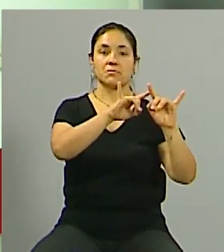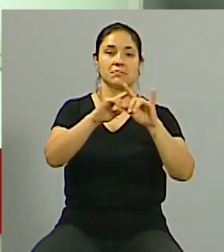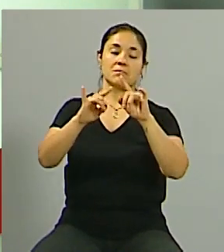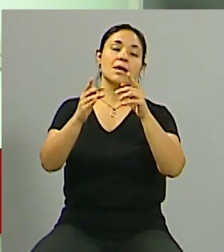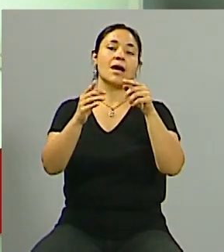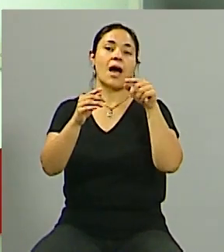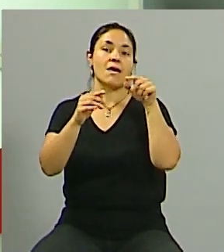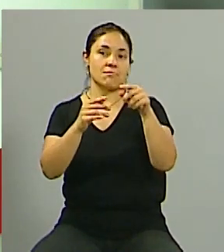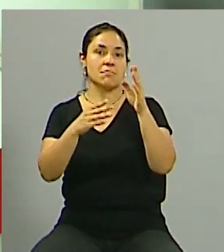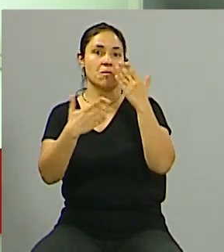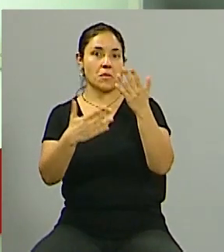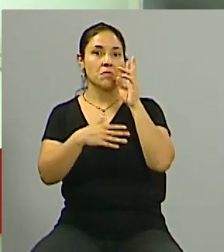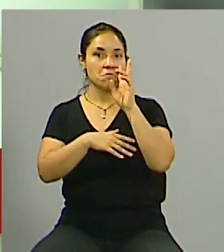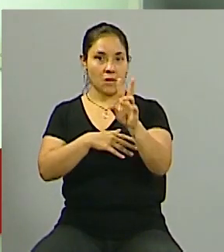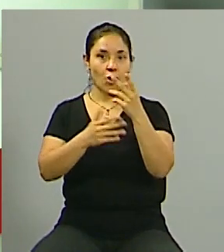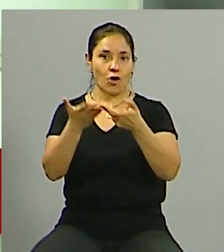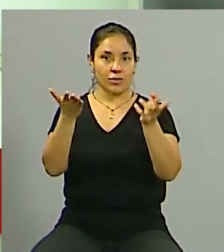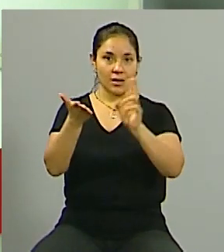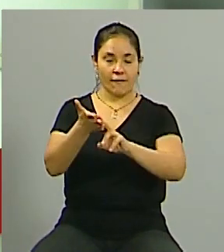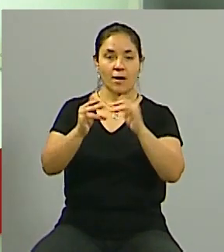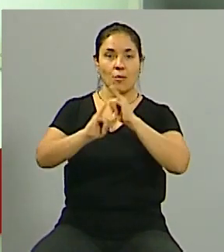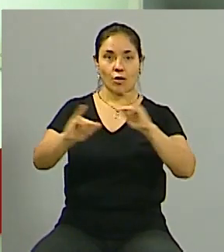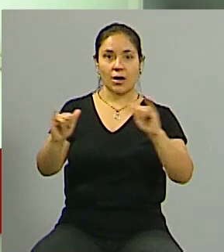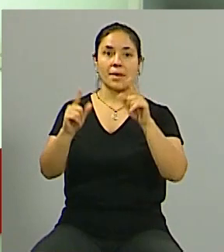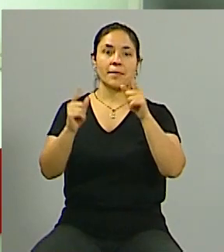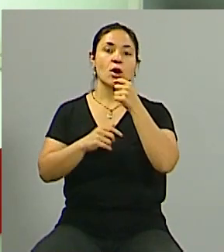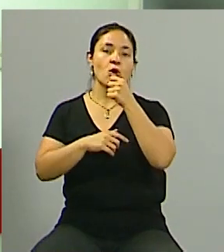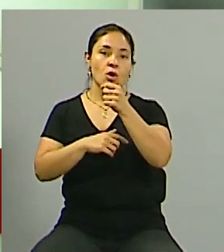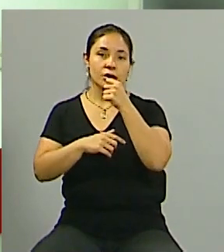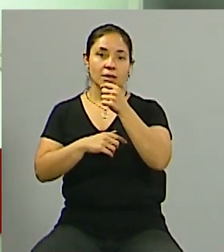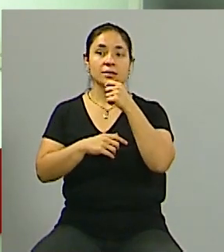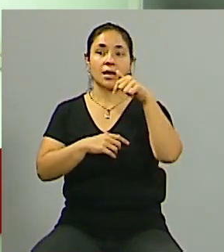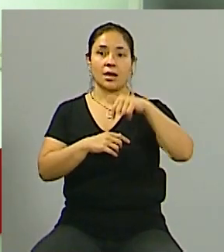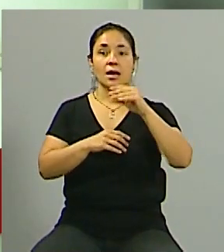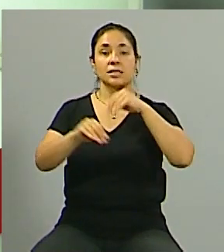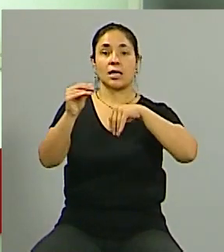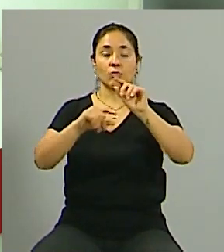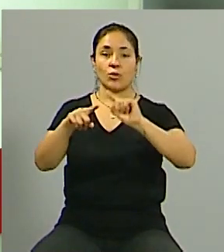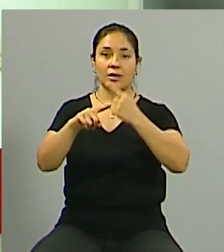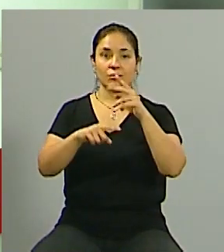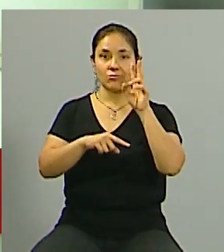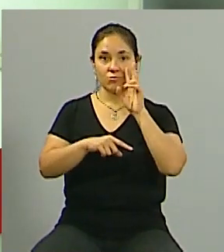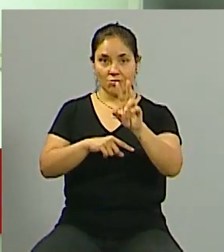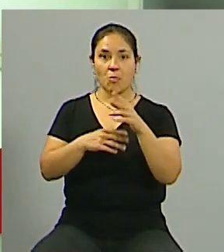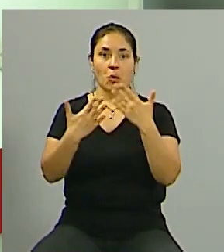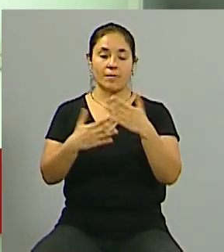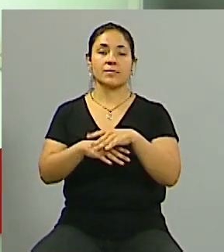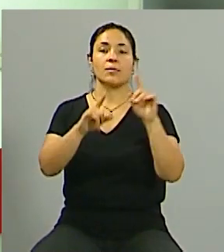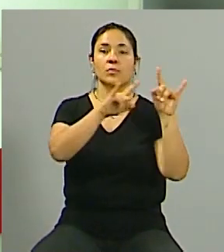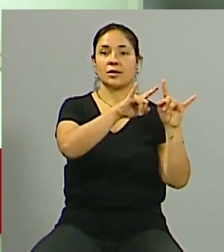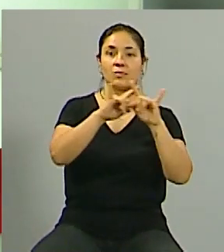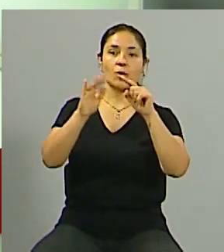a que vuelvan a ver el programa o incluso las notas que hacemos por supuesto aquí en chat político a través de www